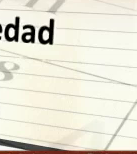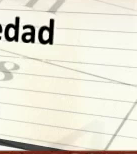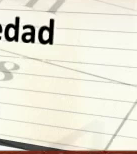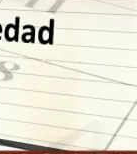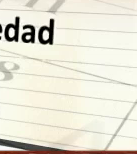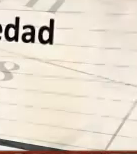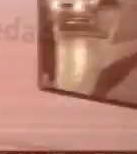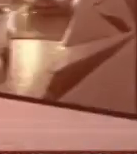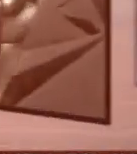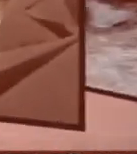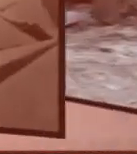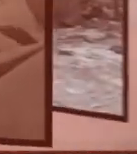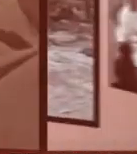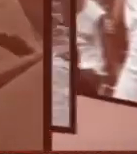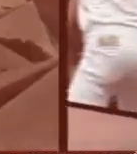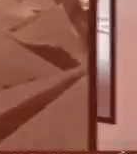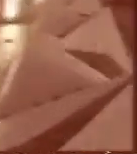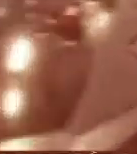suma